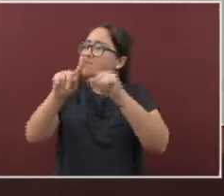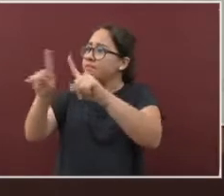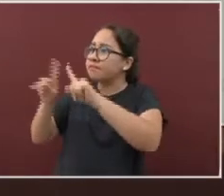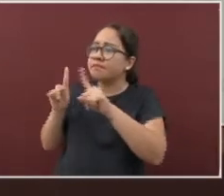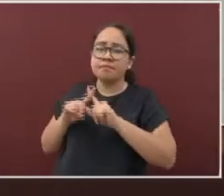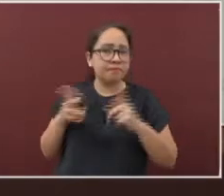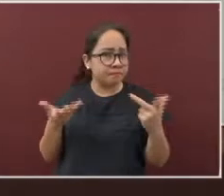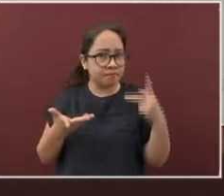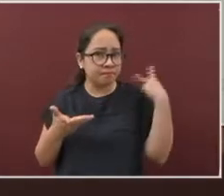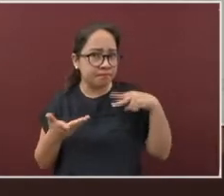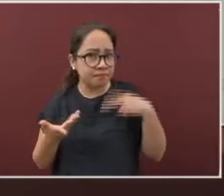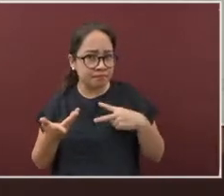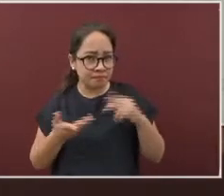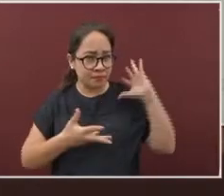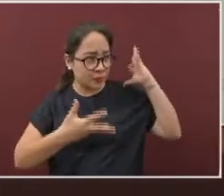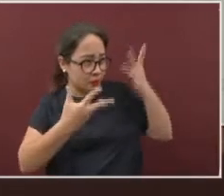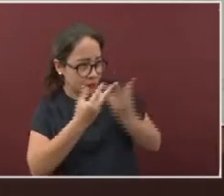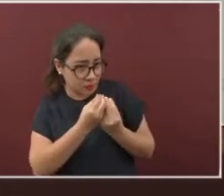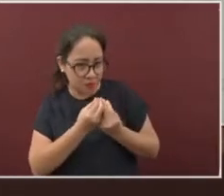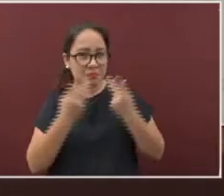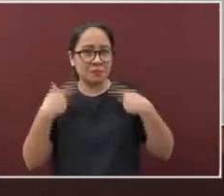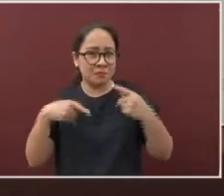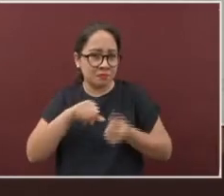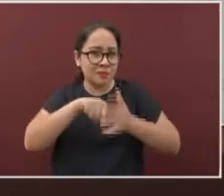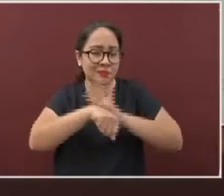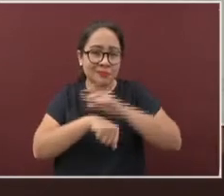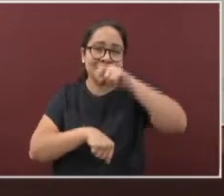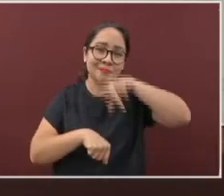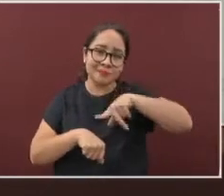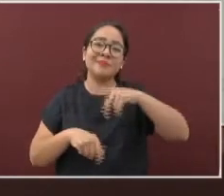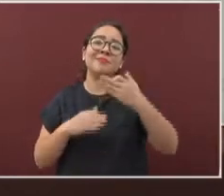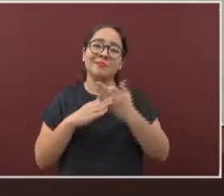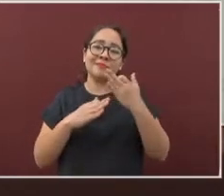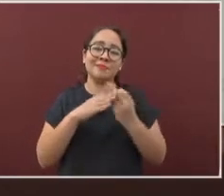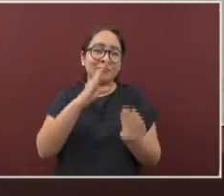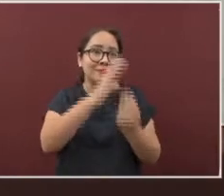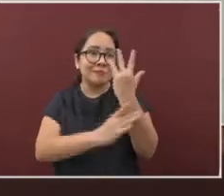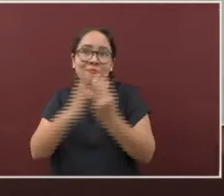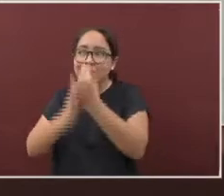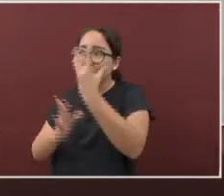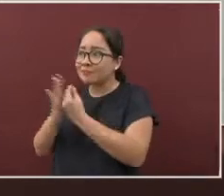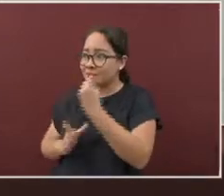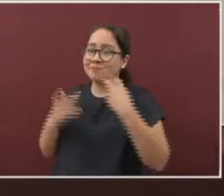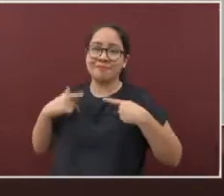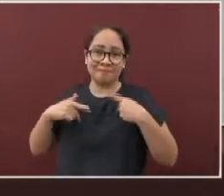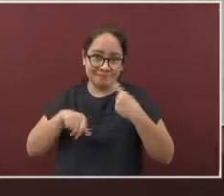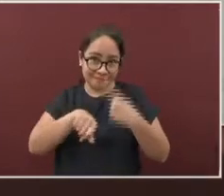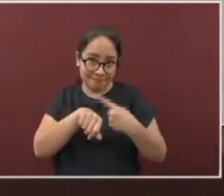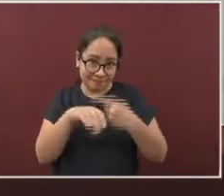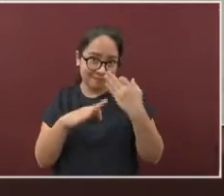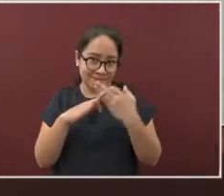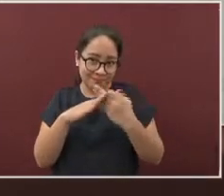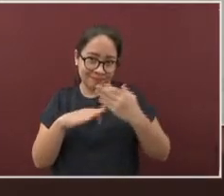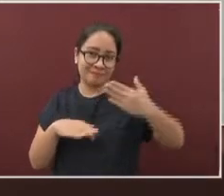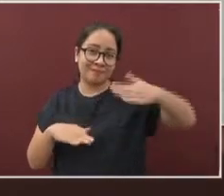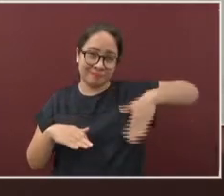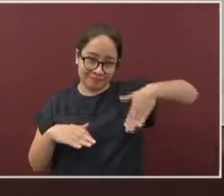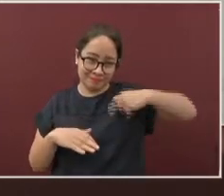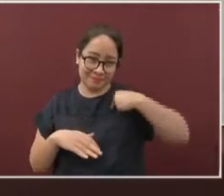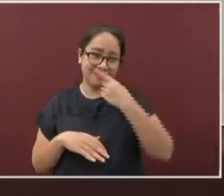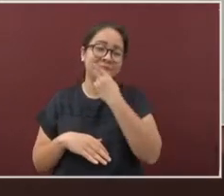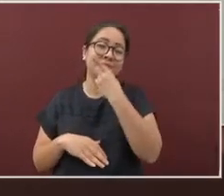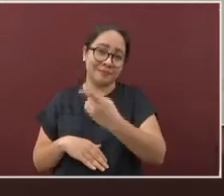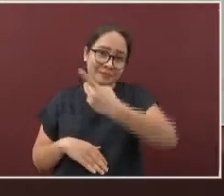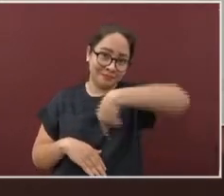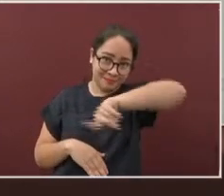acumulados desde el inicio de la pandemia, son los que también están presentando casos activos. Como lo mencioné, son los